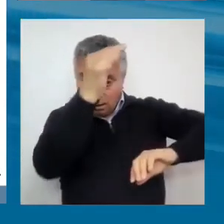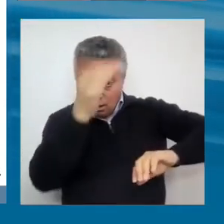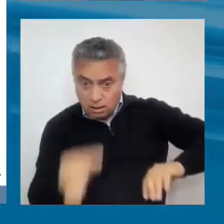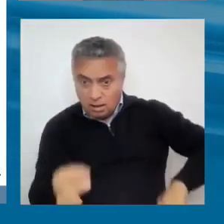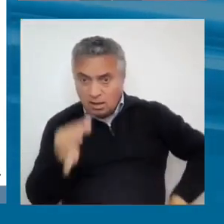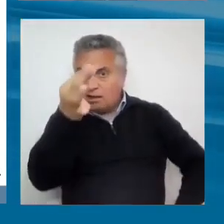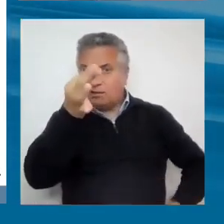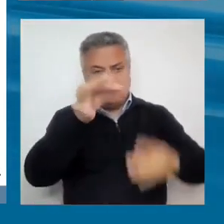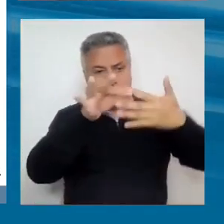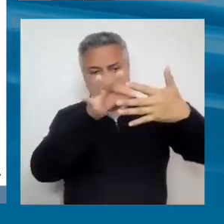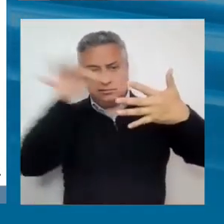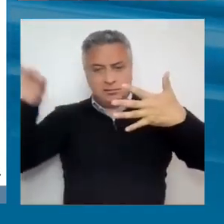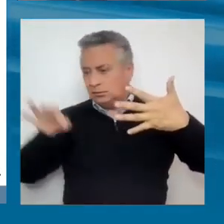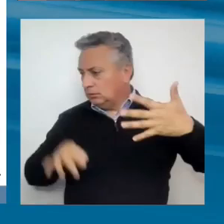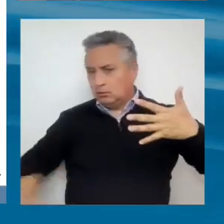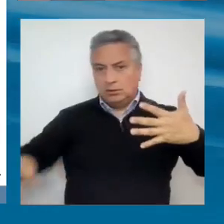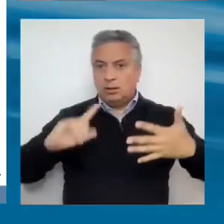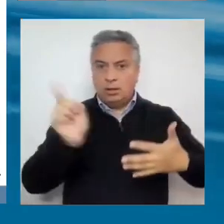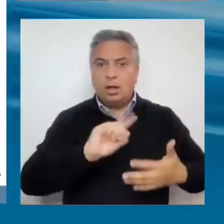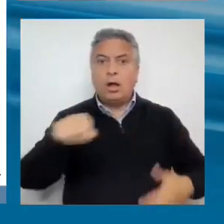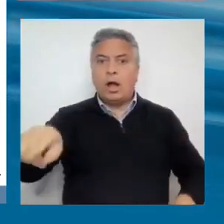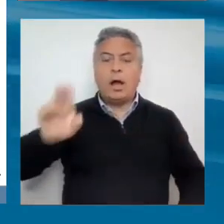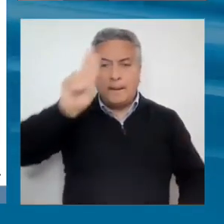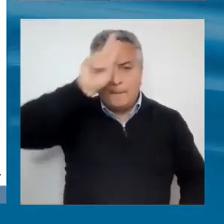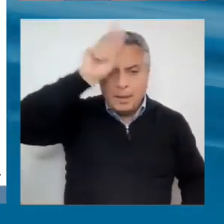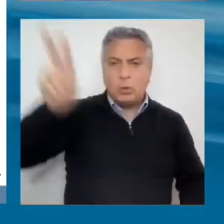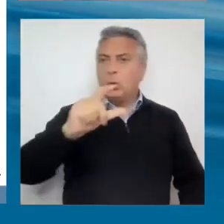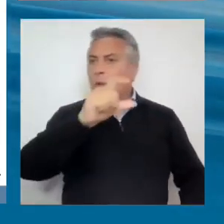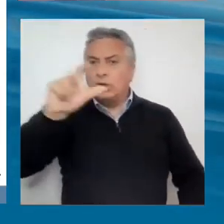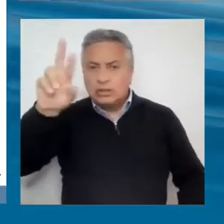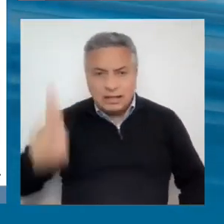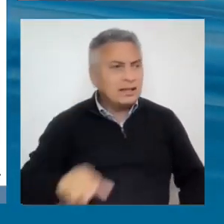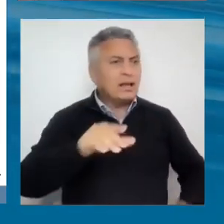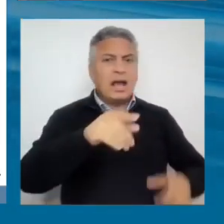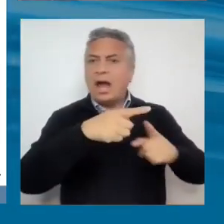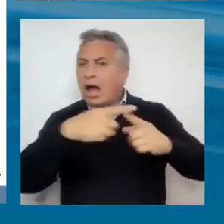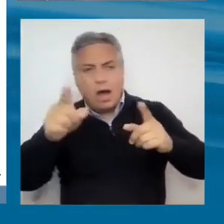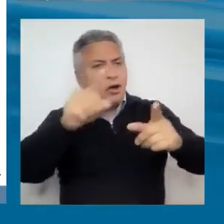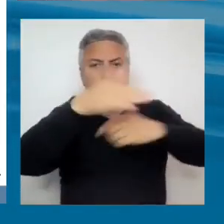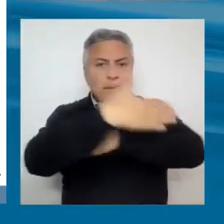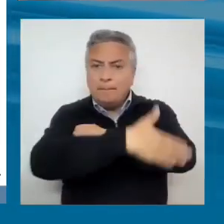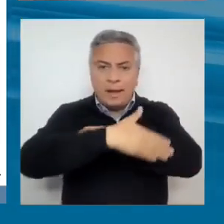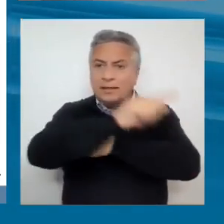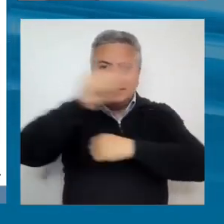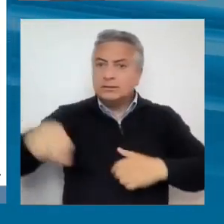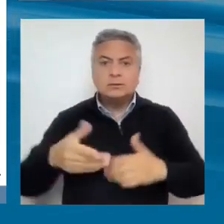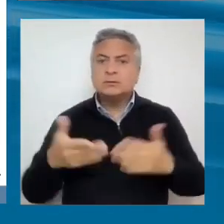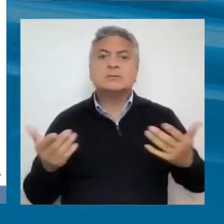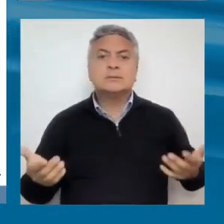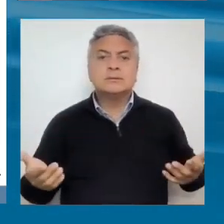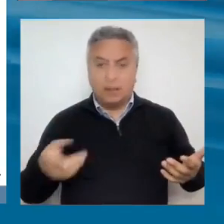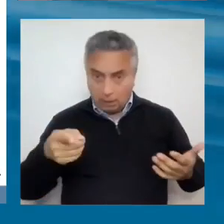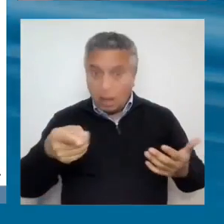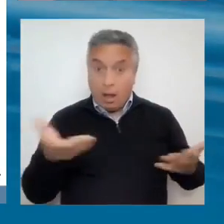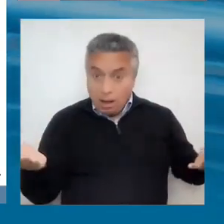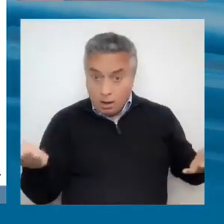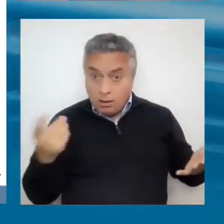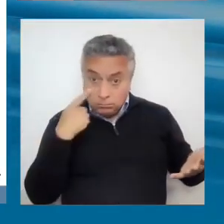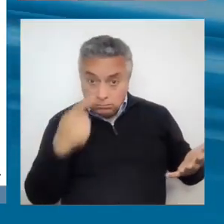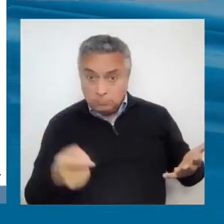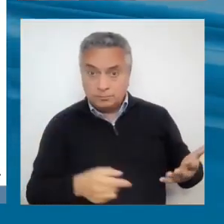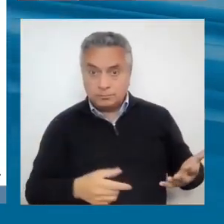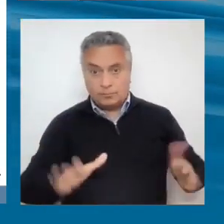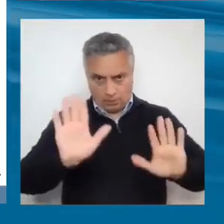reto para Costa Rica, que no es un reto para cualquier país. Entonces, ¿qué hay en ese decálogo? Lo primero, la trampa a que ya hablé,